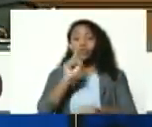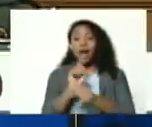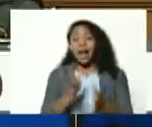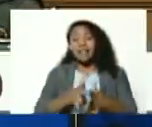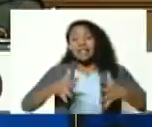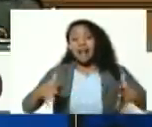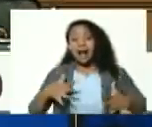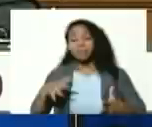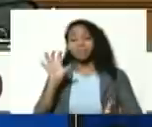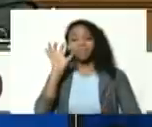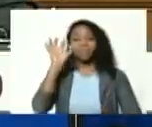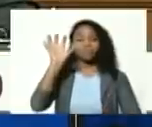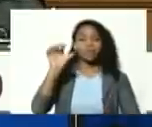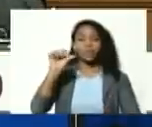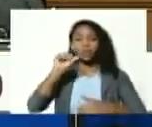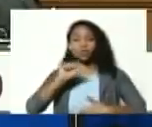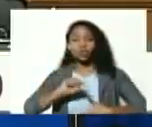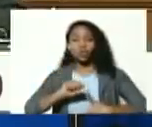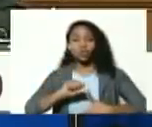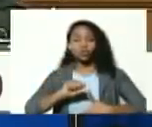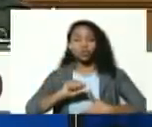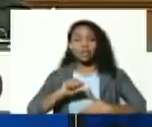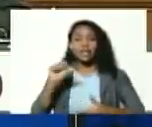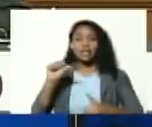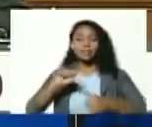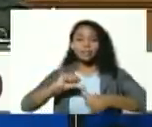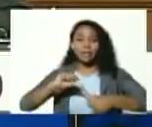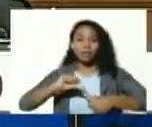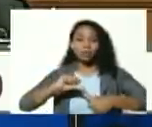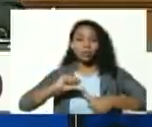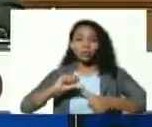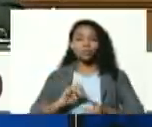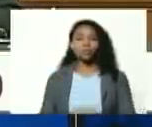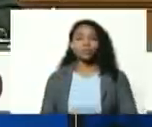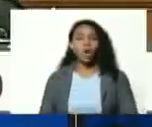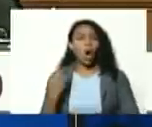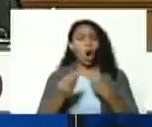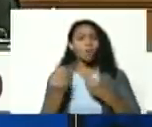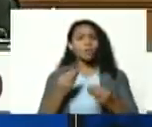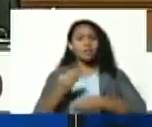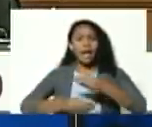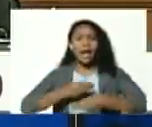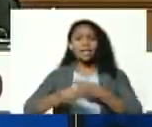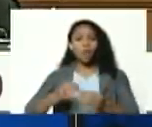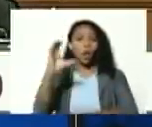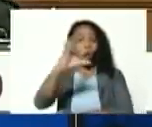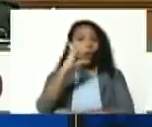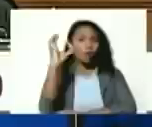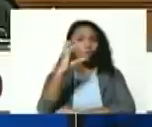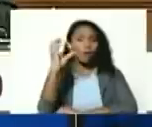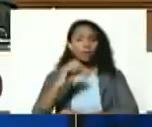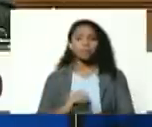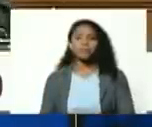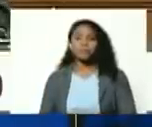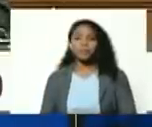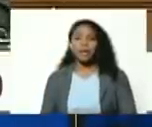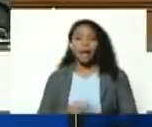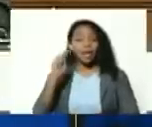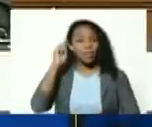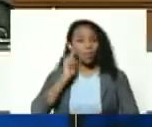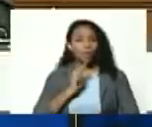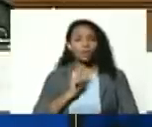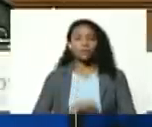nación suramericana y centroamericana como fue Colombia la de Bolívar